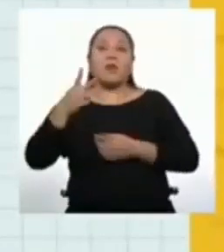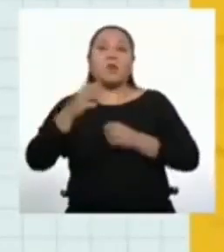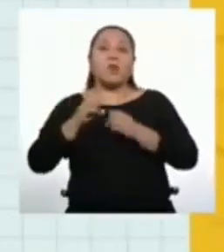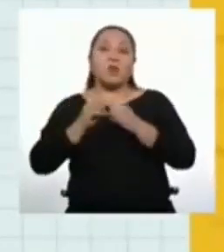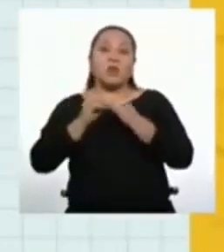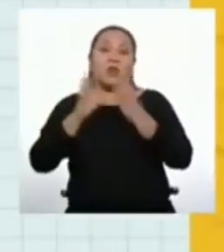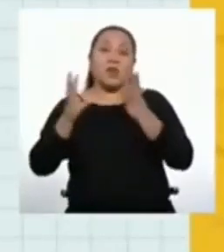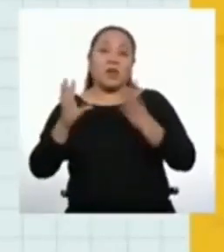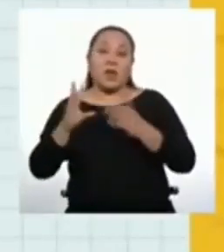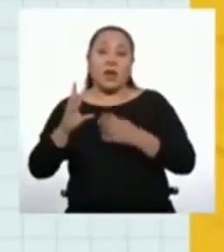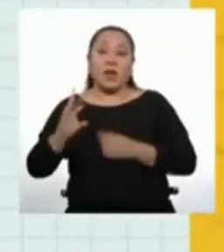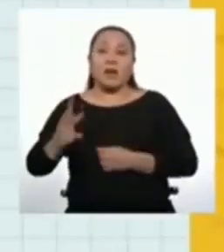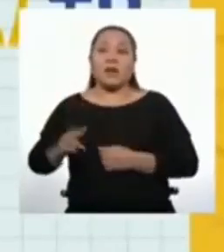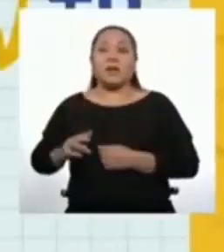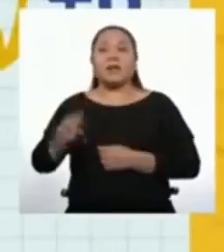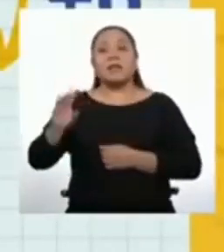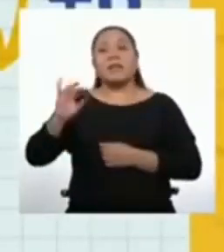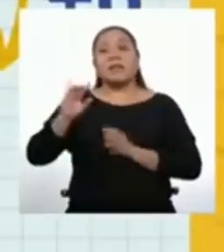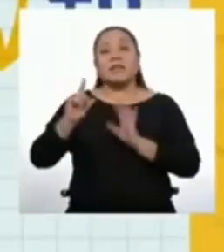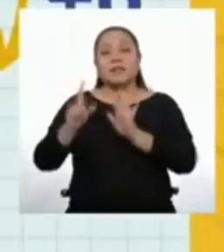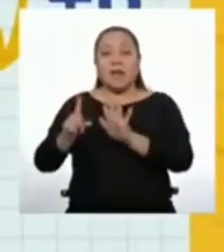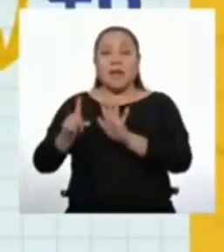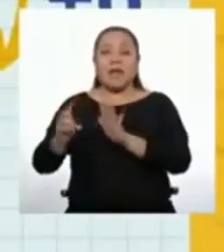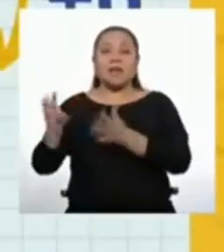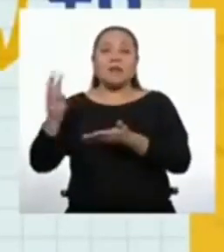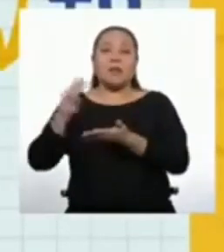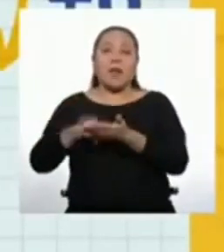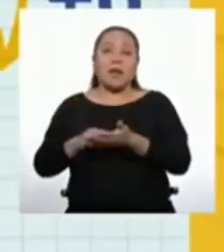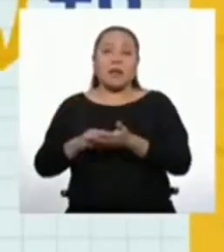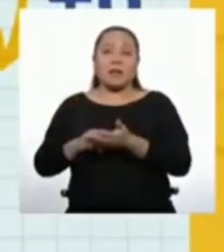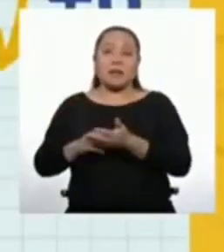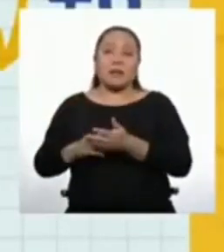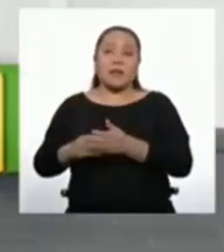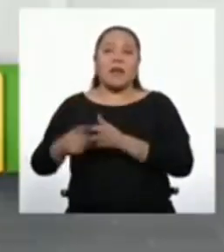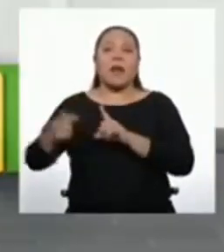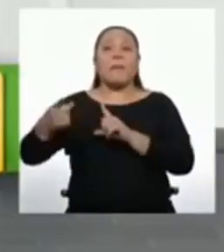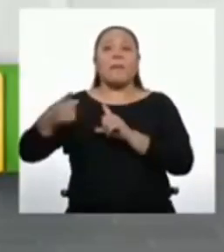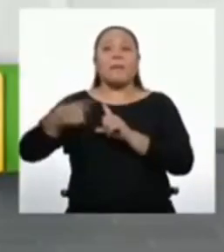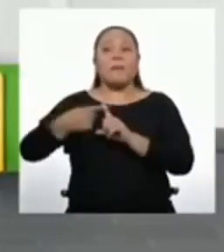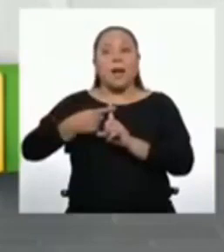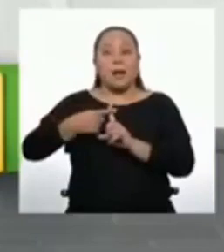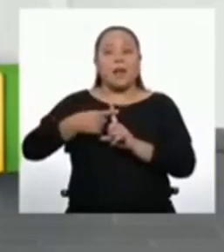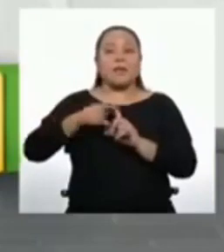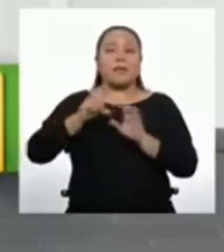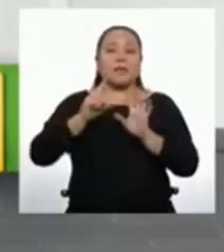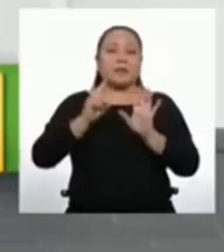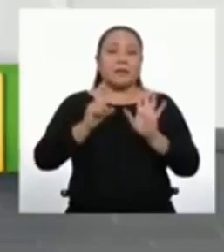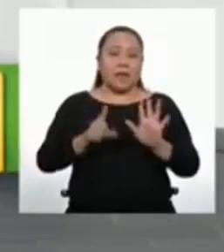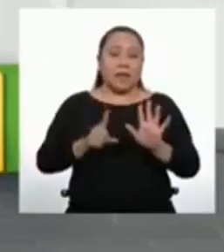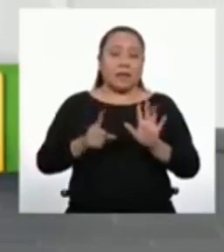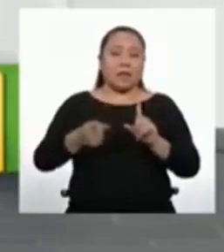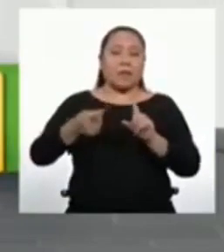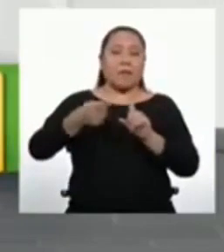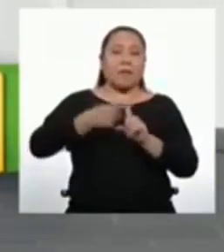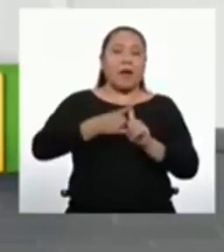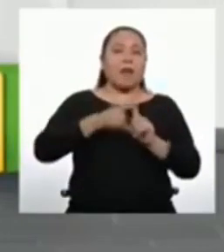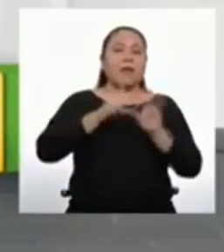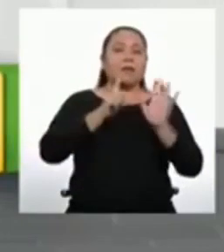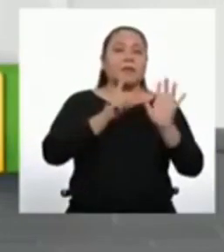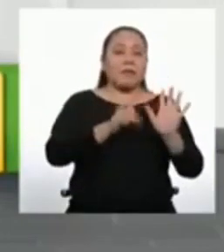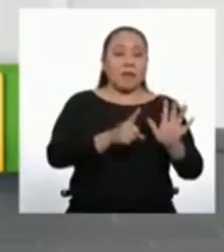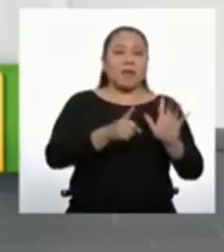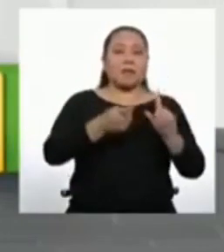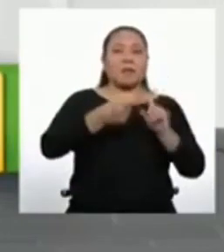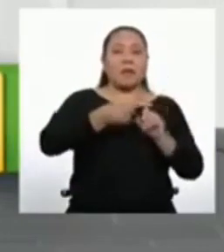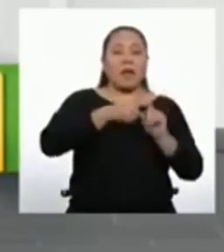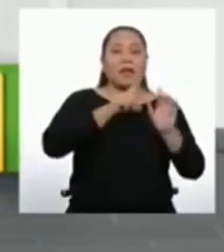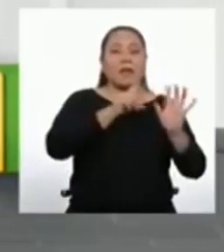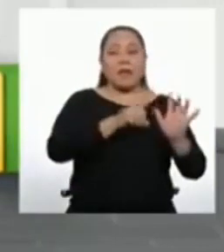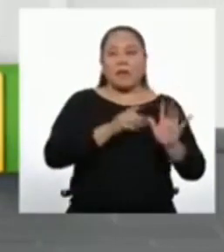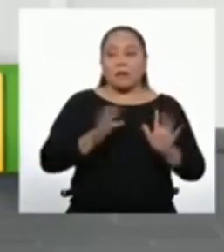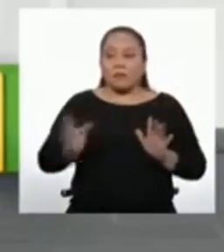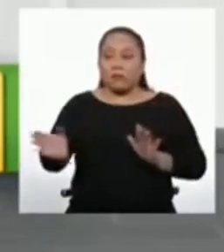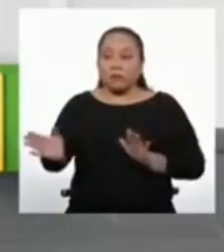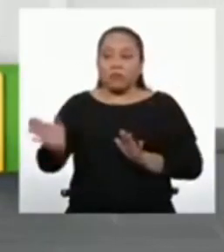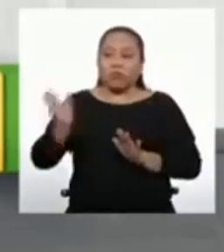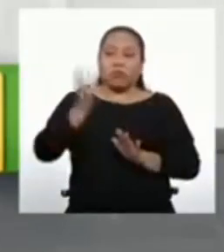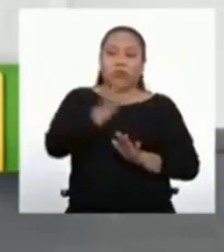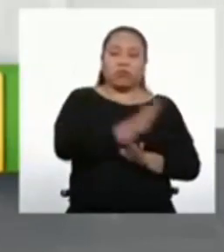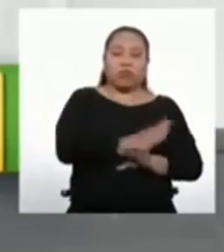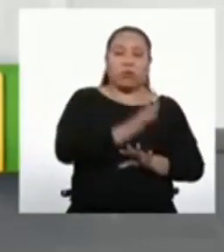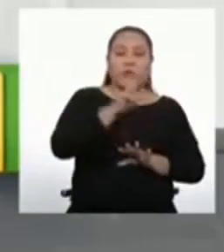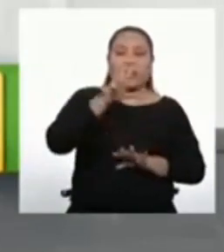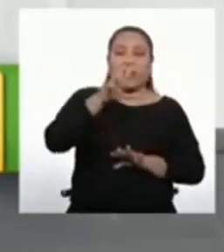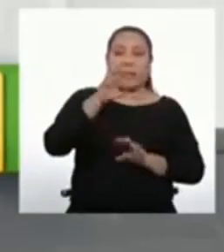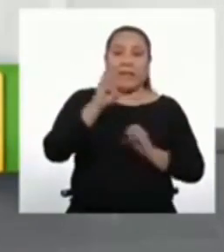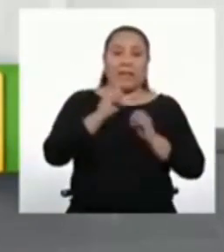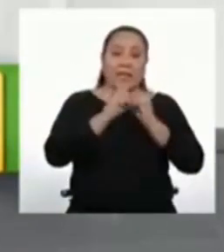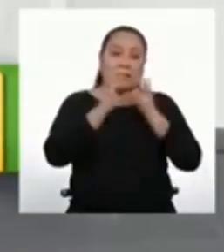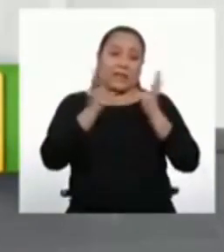fecha confeccionarían 6 mascarillas más que el día anterior, y así a lo largo de 30 días. Ahora, si todo salió